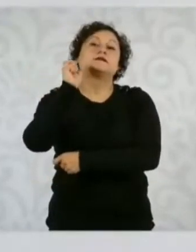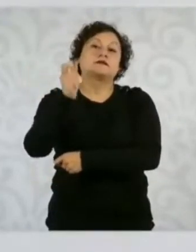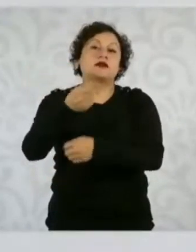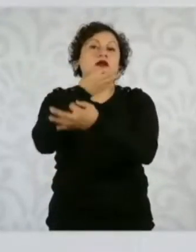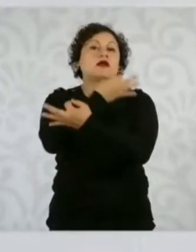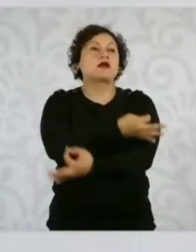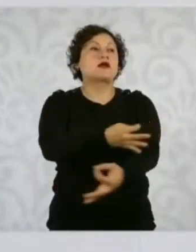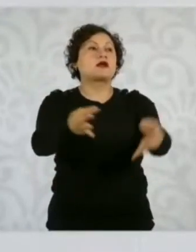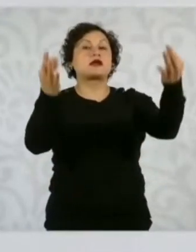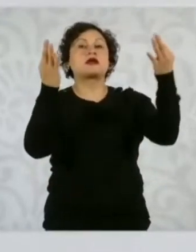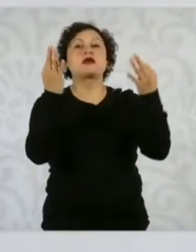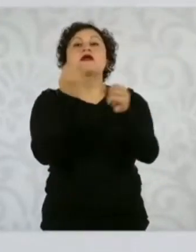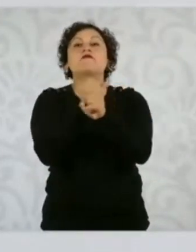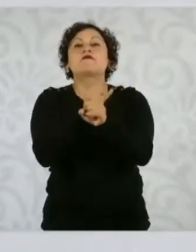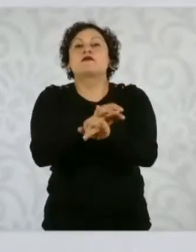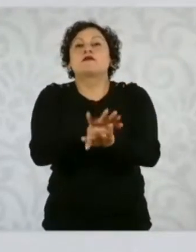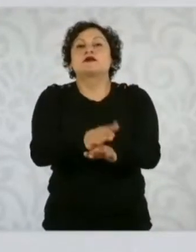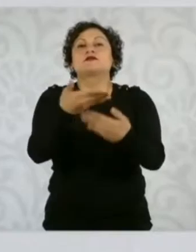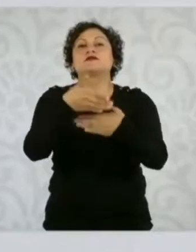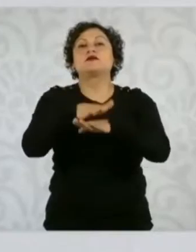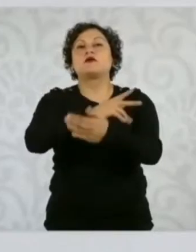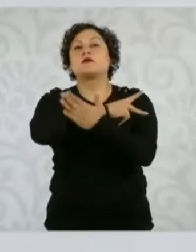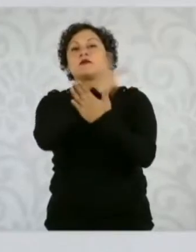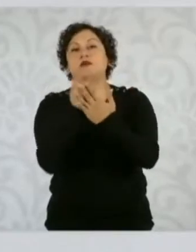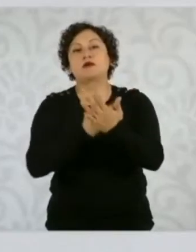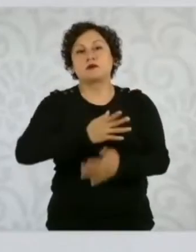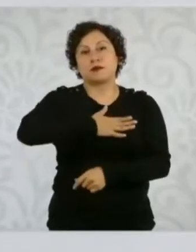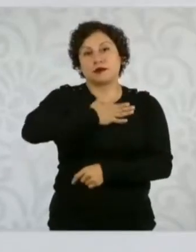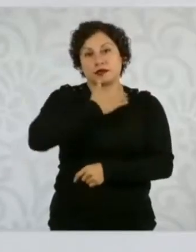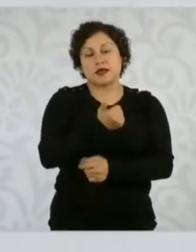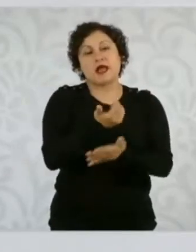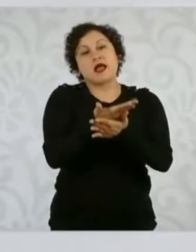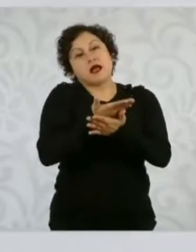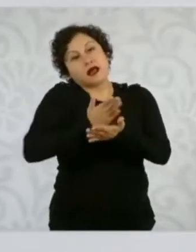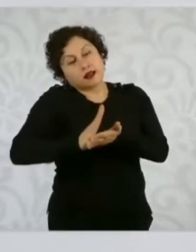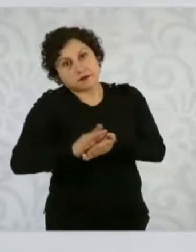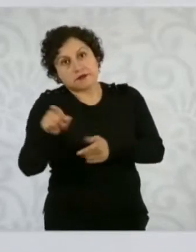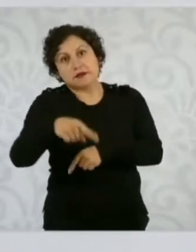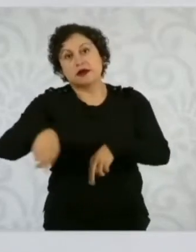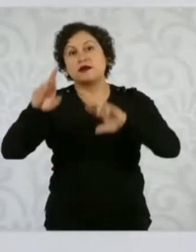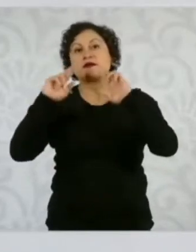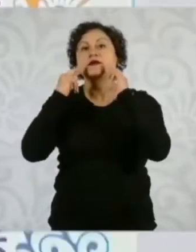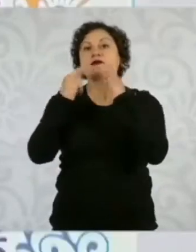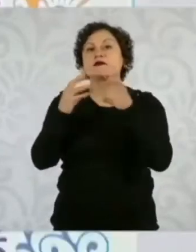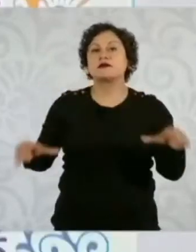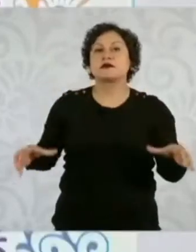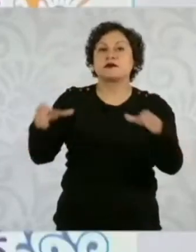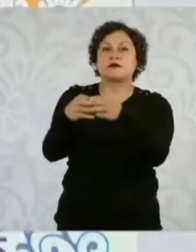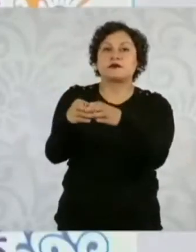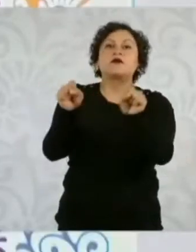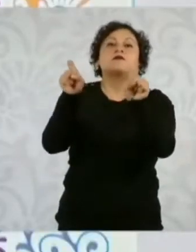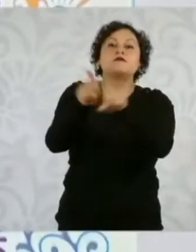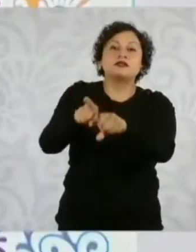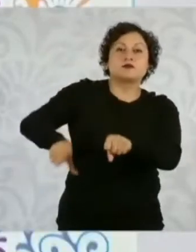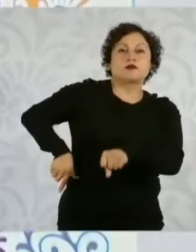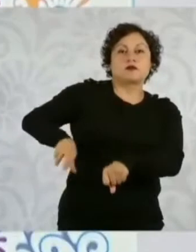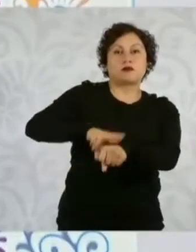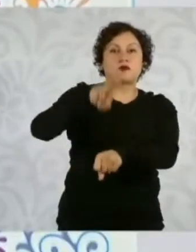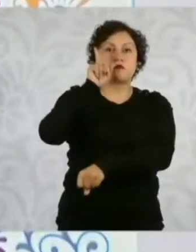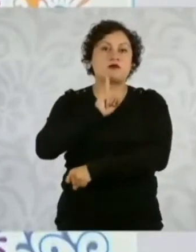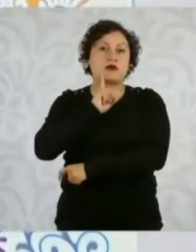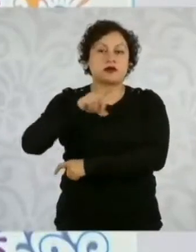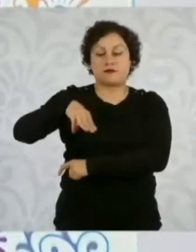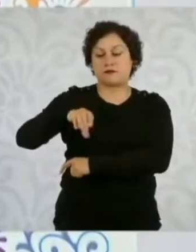los programas de bienestar. Tuvimos una reunión con el gabinete de la gobernadora de Morelos, con Margarita